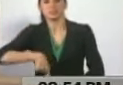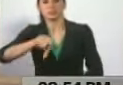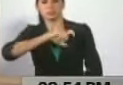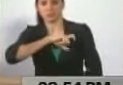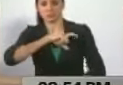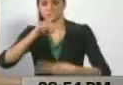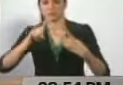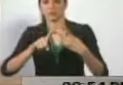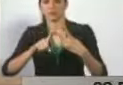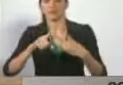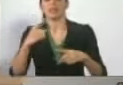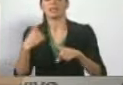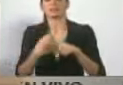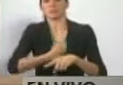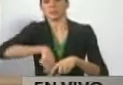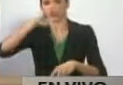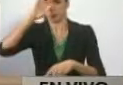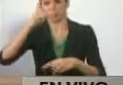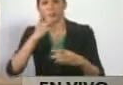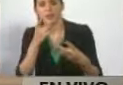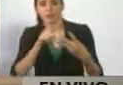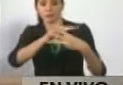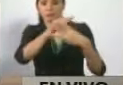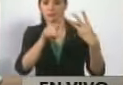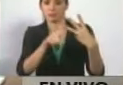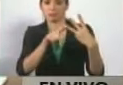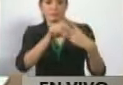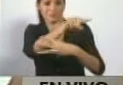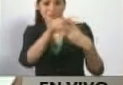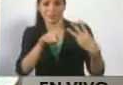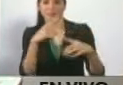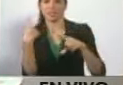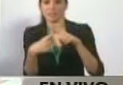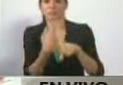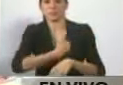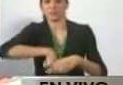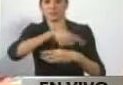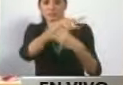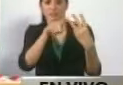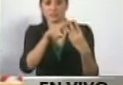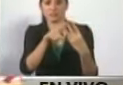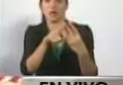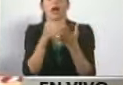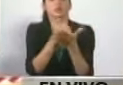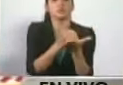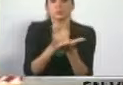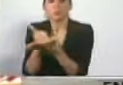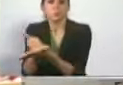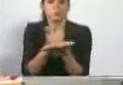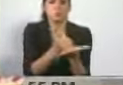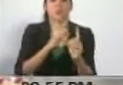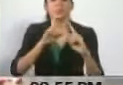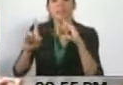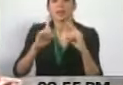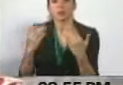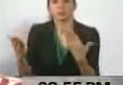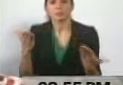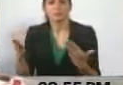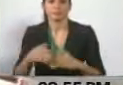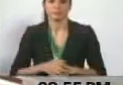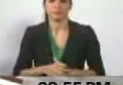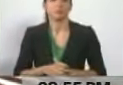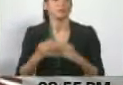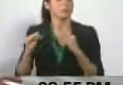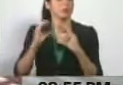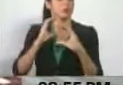el expresidente Torrijos, el expresidente Fernanda. Solo nos hemos mantenido en conversaciones con ellos de manera permanente y